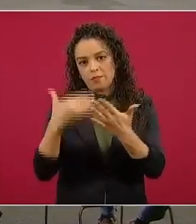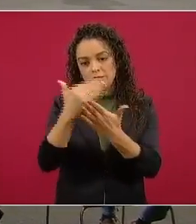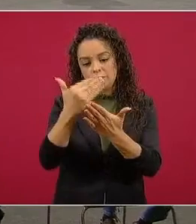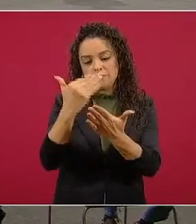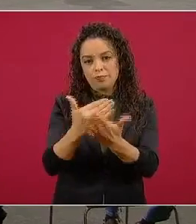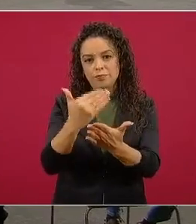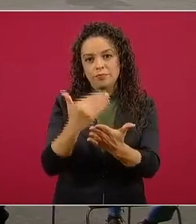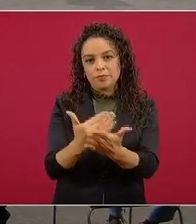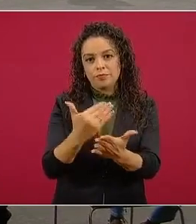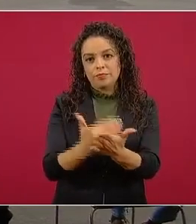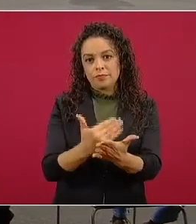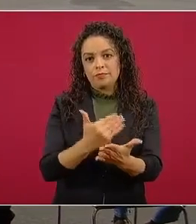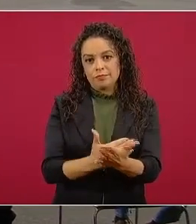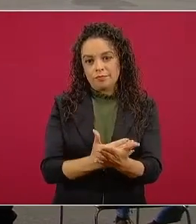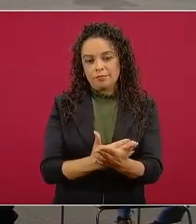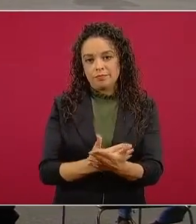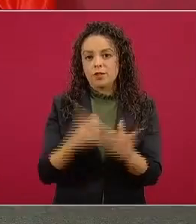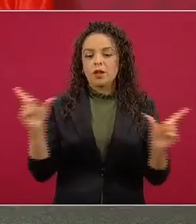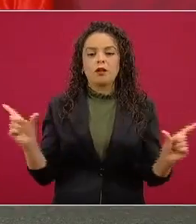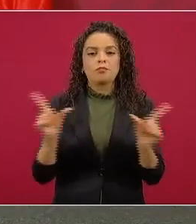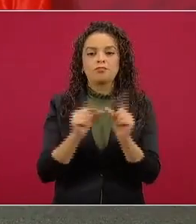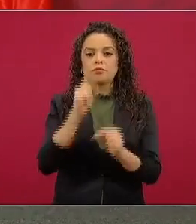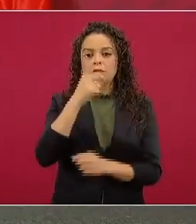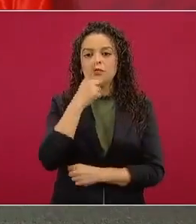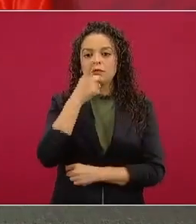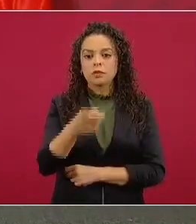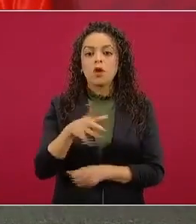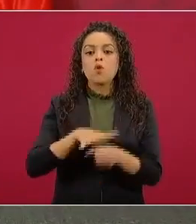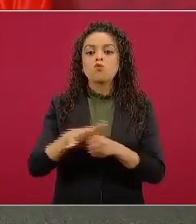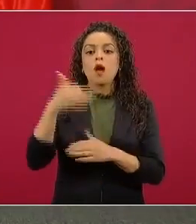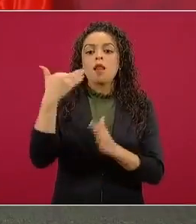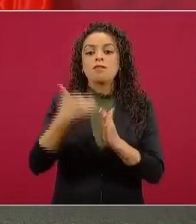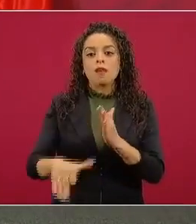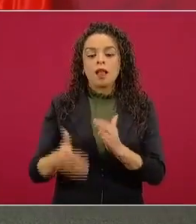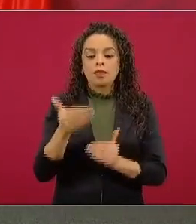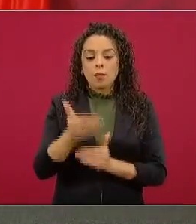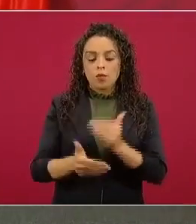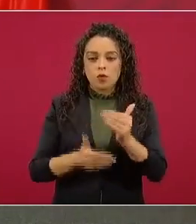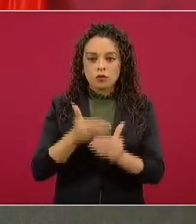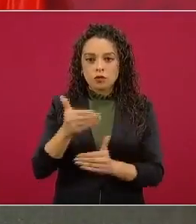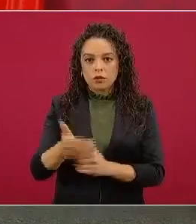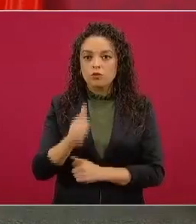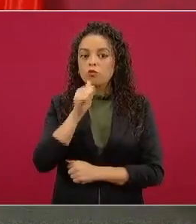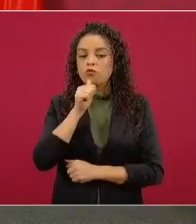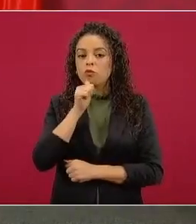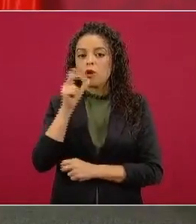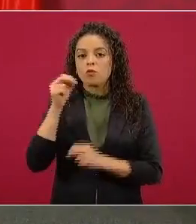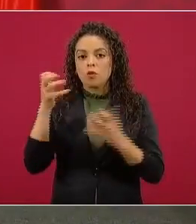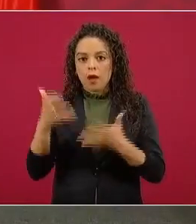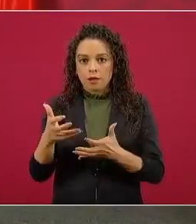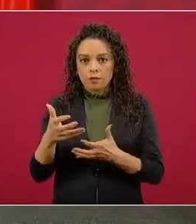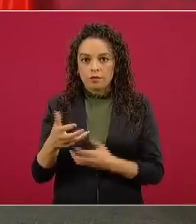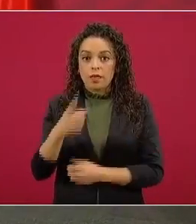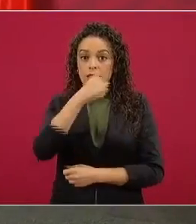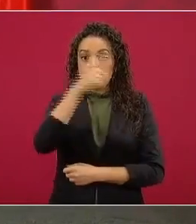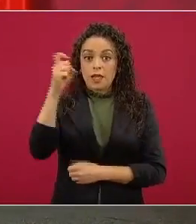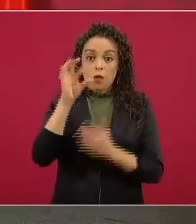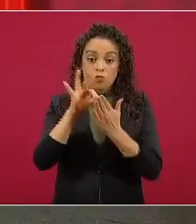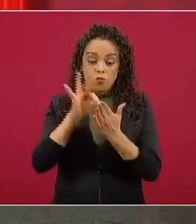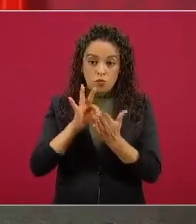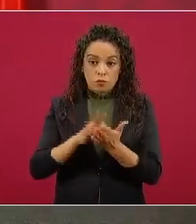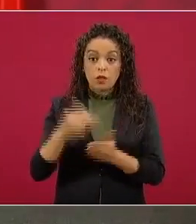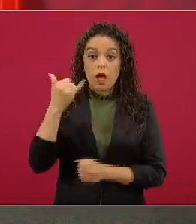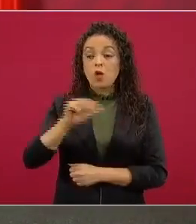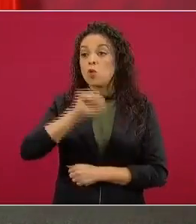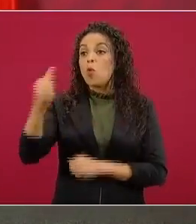punto por punto ya nada más decir cuáles están en proceso cuáles no se han cumplido de los 100 cuáles nuevos